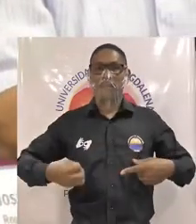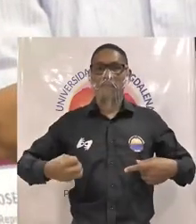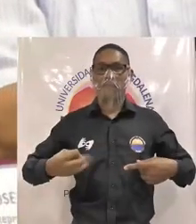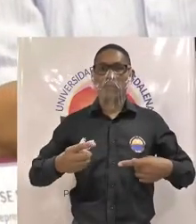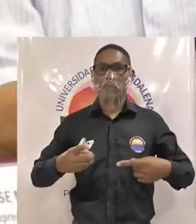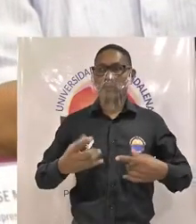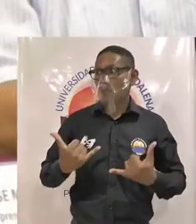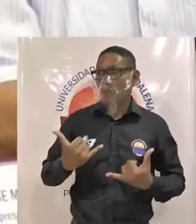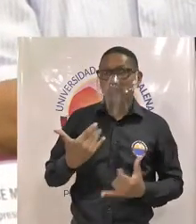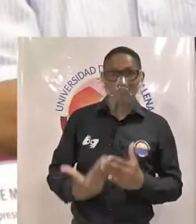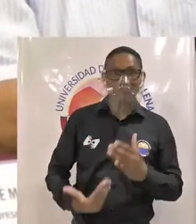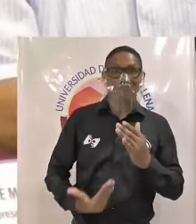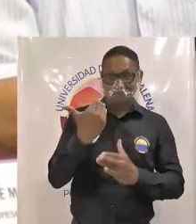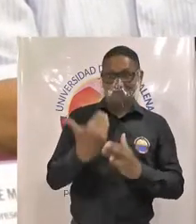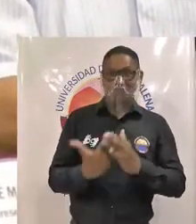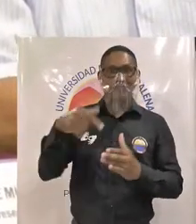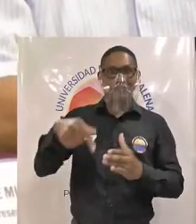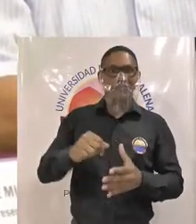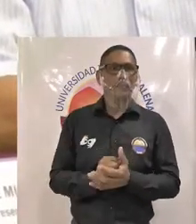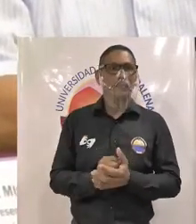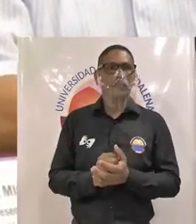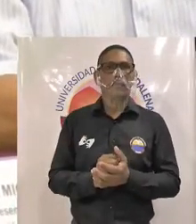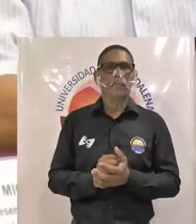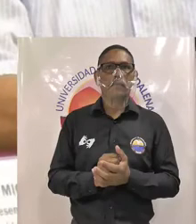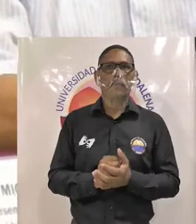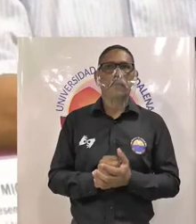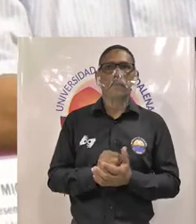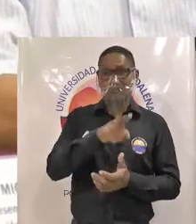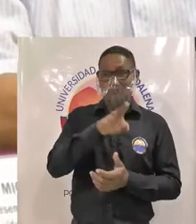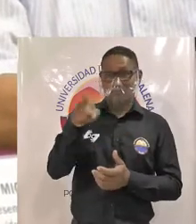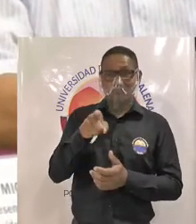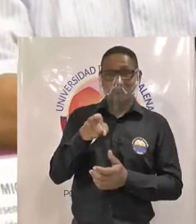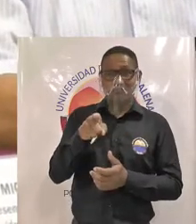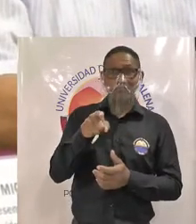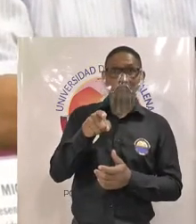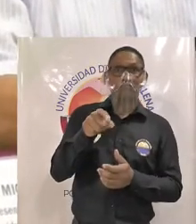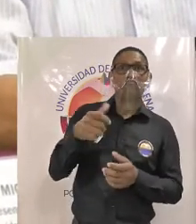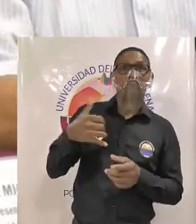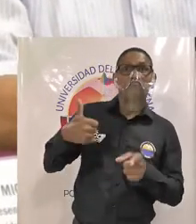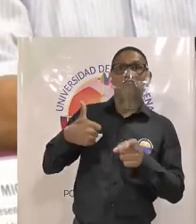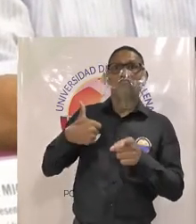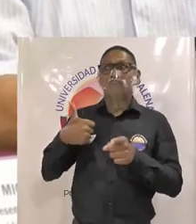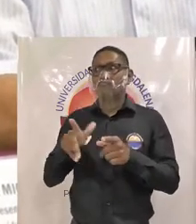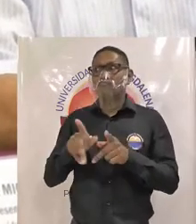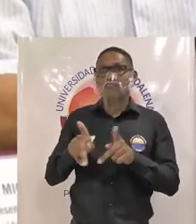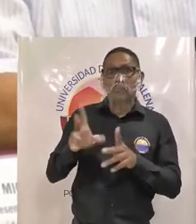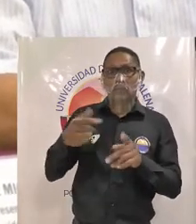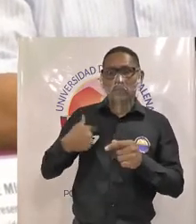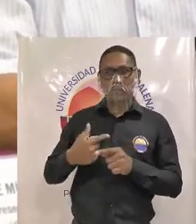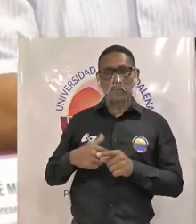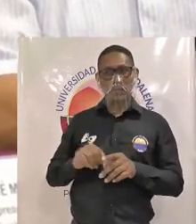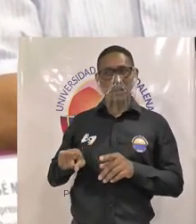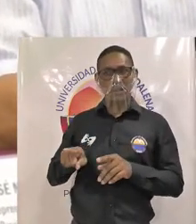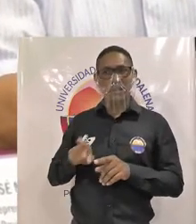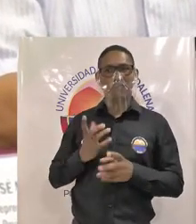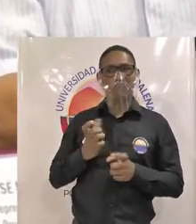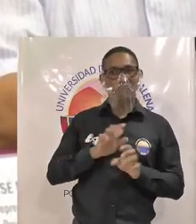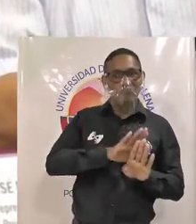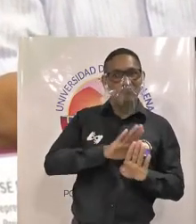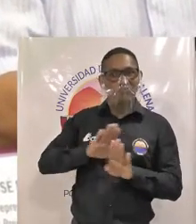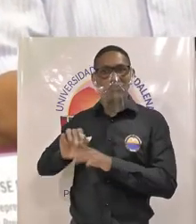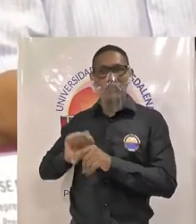instalado el mismo y solo les pedimos a los candidatos que pensemos en que todos estamos aquí